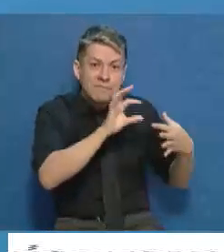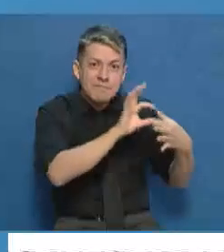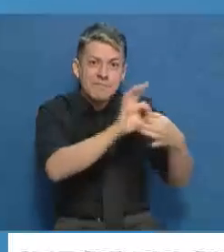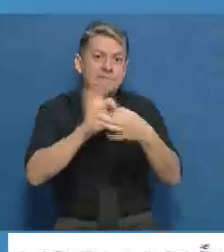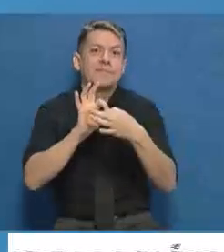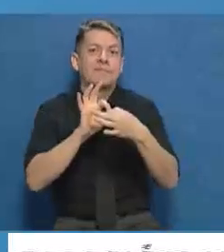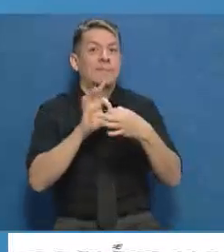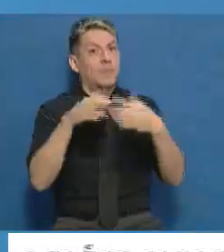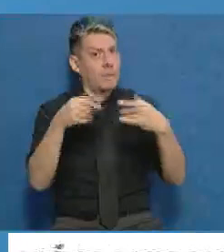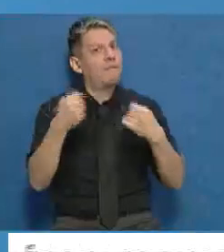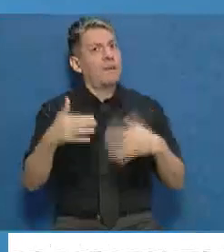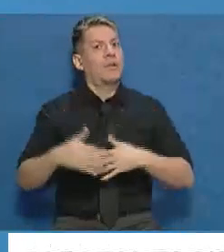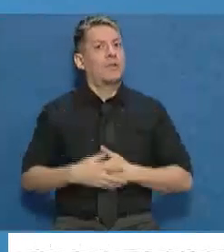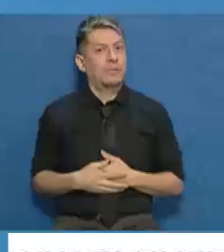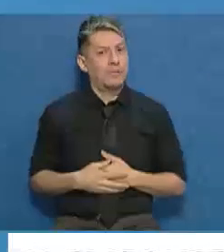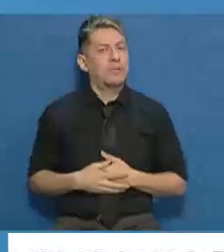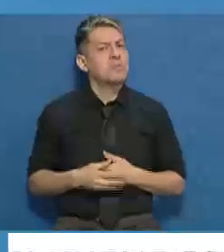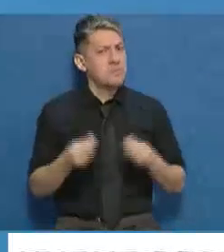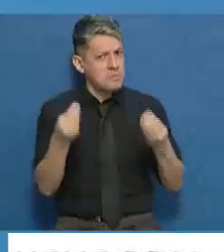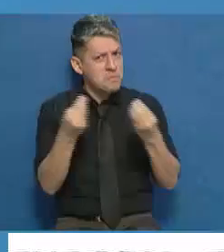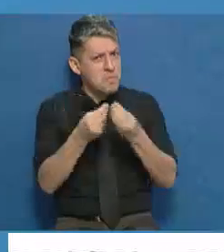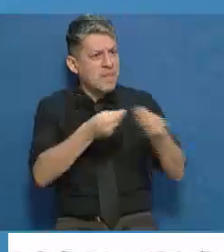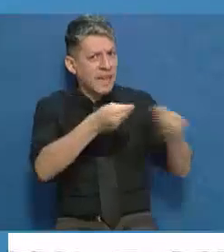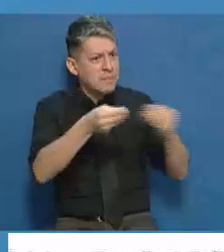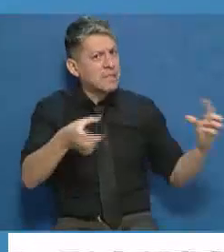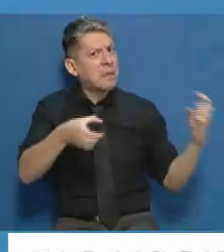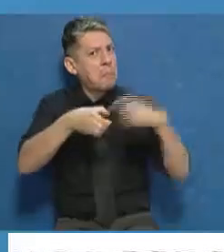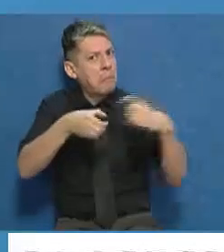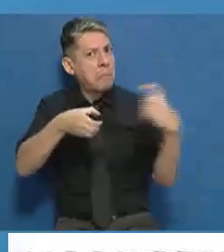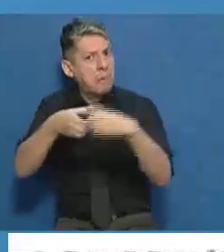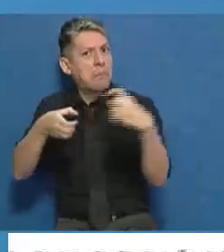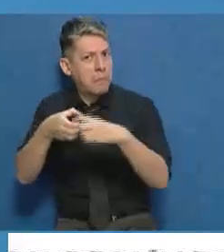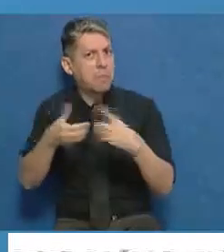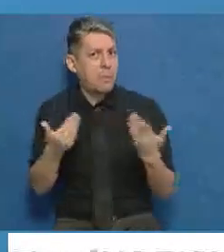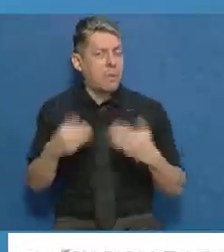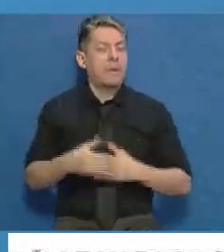valora el porcentaje alto de empresas locales para ejecutar la obra.